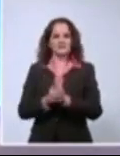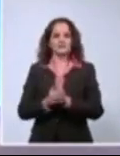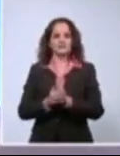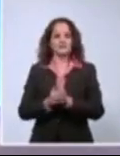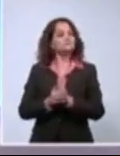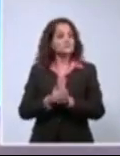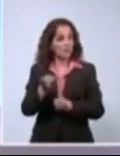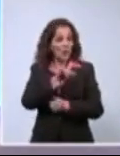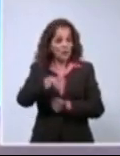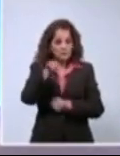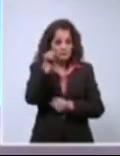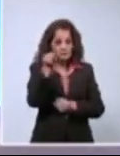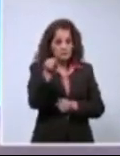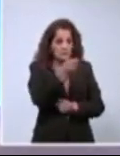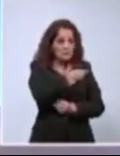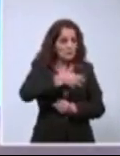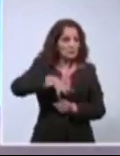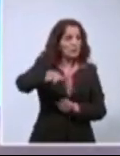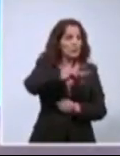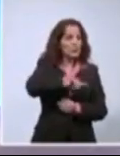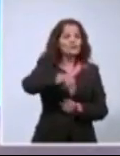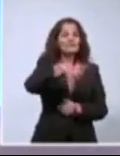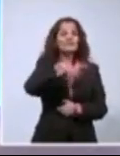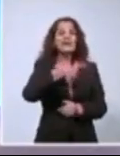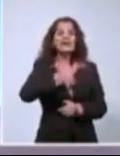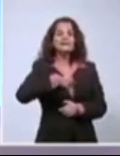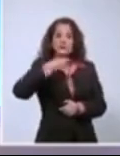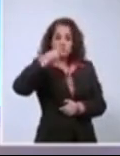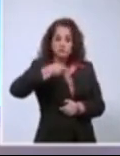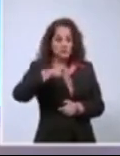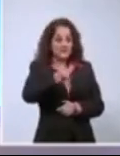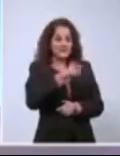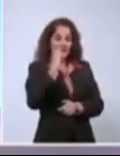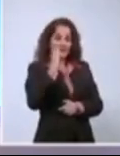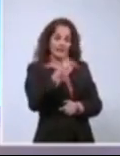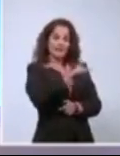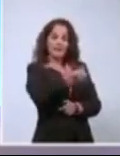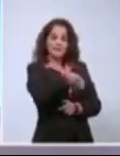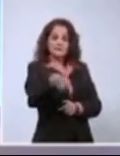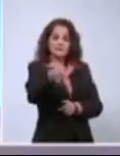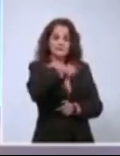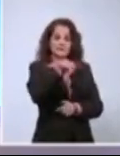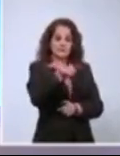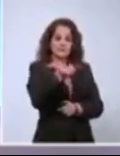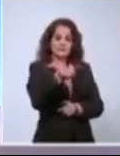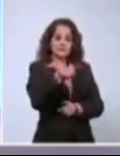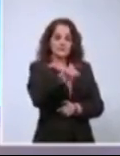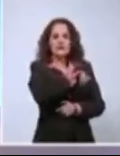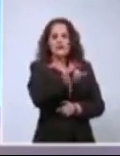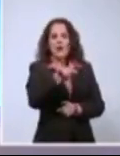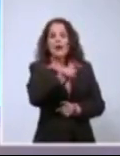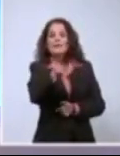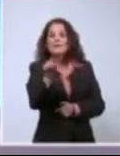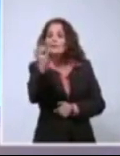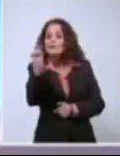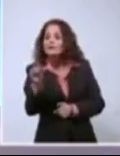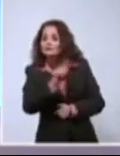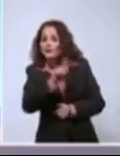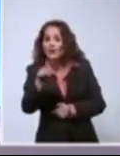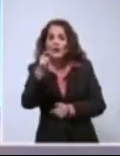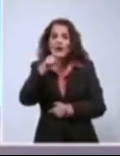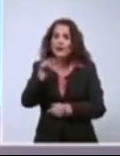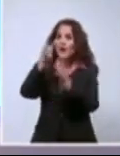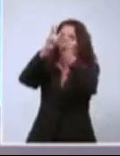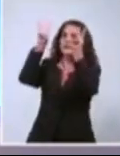tiene derechos y deben ser respetados. Pero si usted mismo quebranta esa propia intimidad publicando en redes